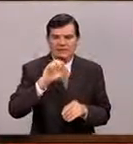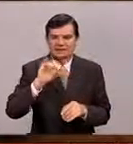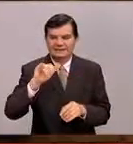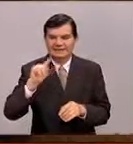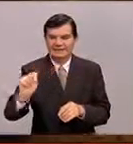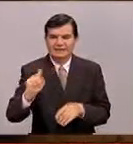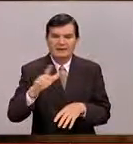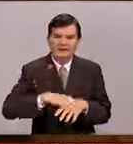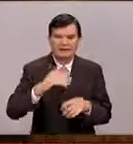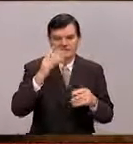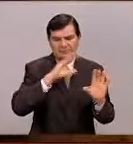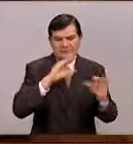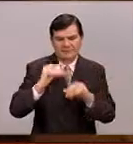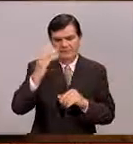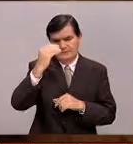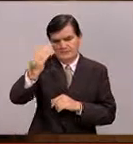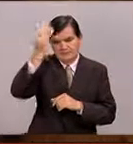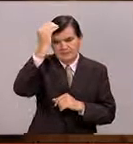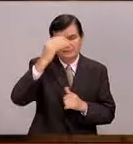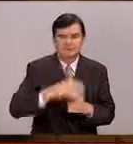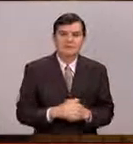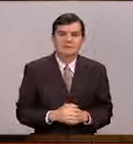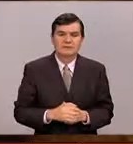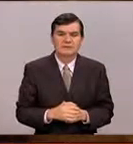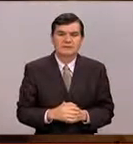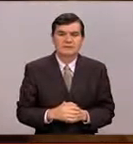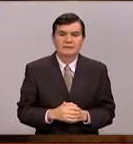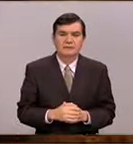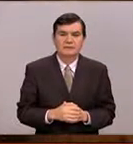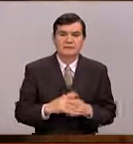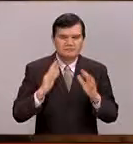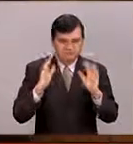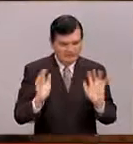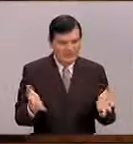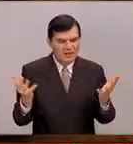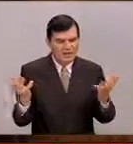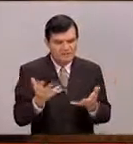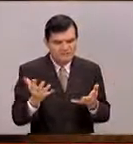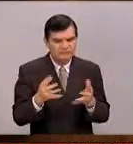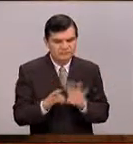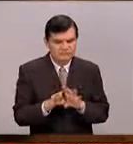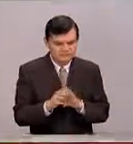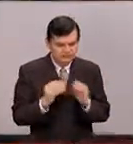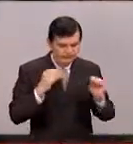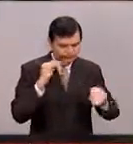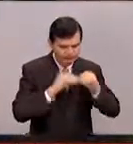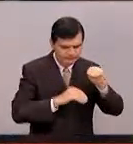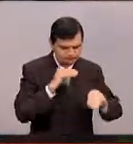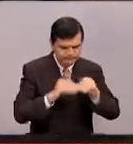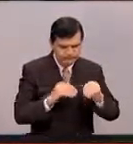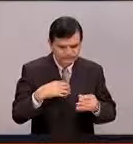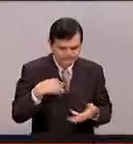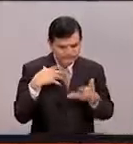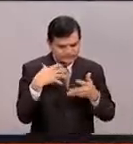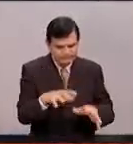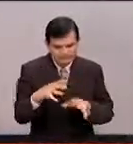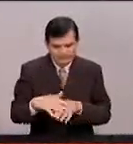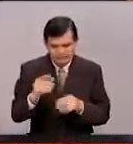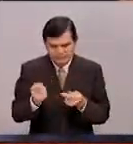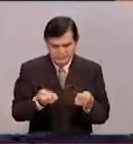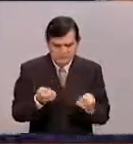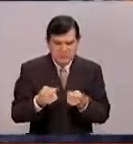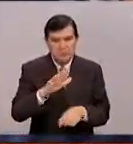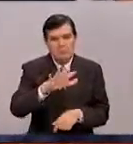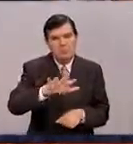y de la Academia Mexicana de Ciencias ha empezado a invertir, yo diría, de una manera regular.